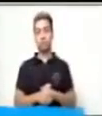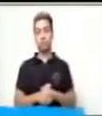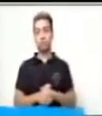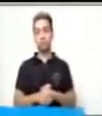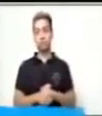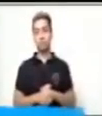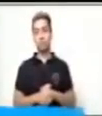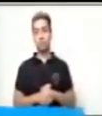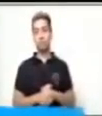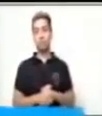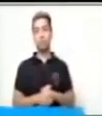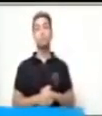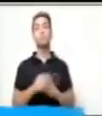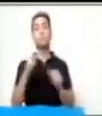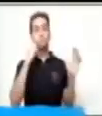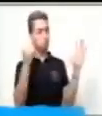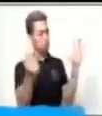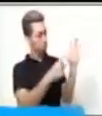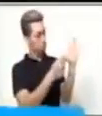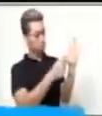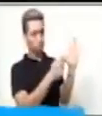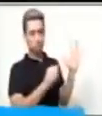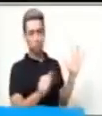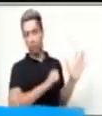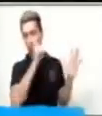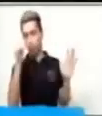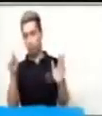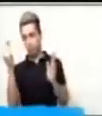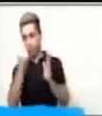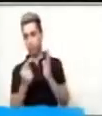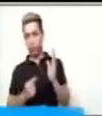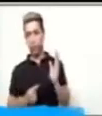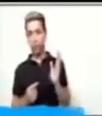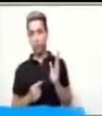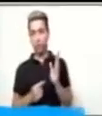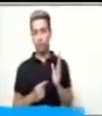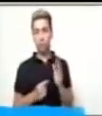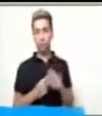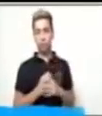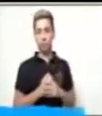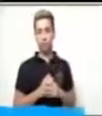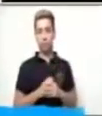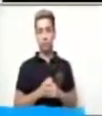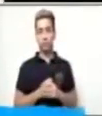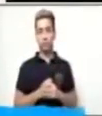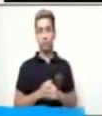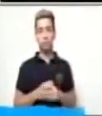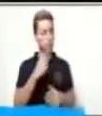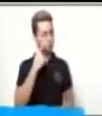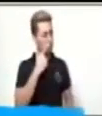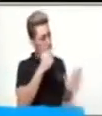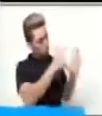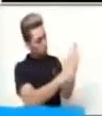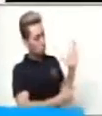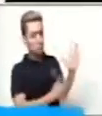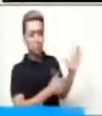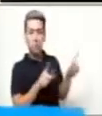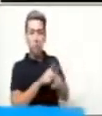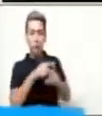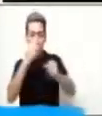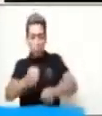Observa esta otra imagen. Se ve como un campo.